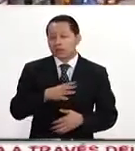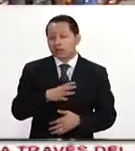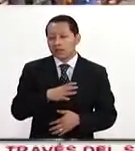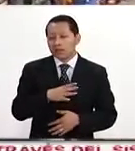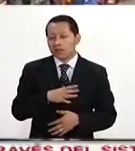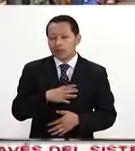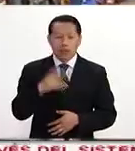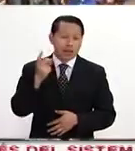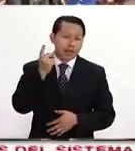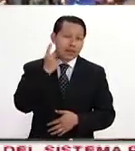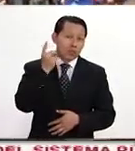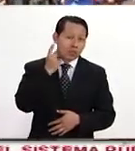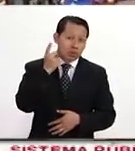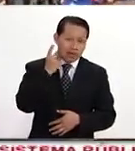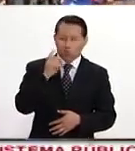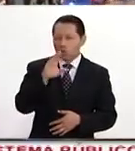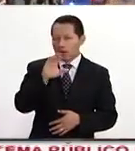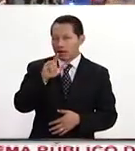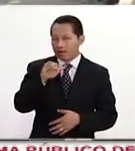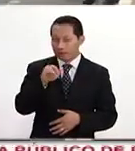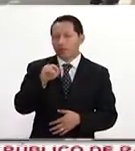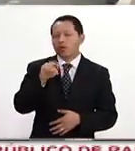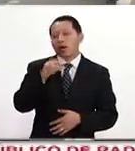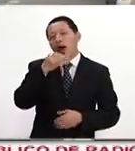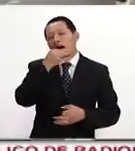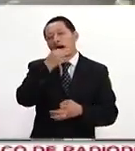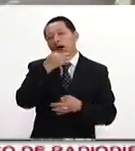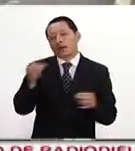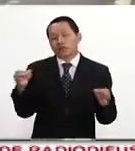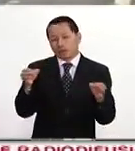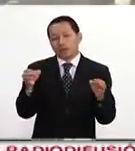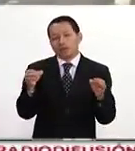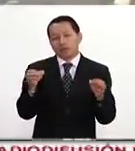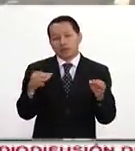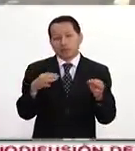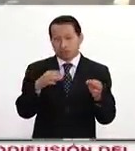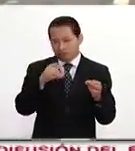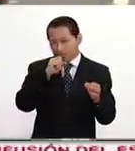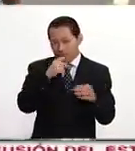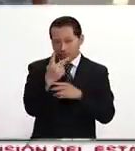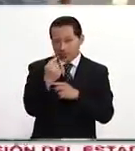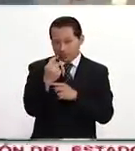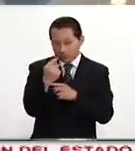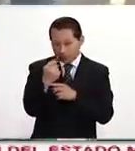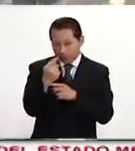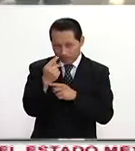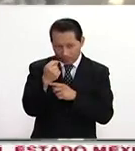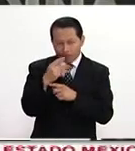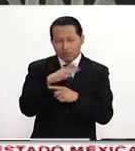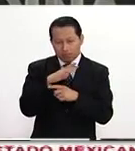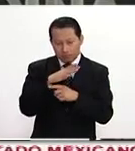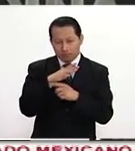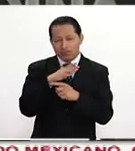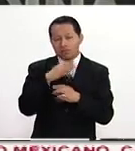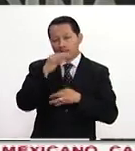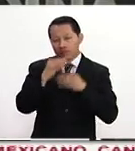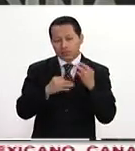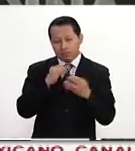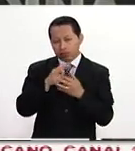el diputado Diosdado Cabello anunció en un programa de televisión que tiene a través de la televisión del estado